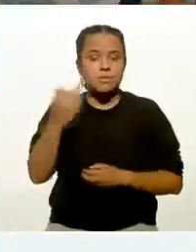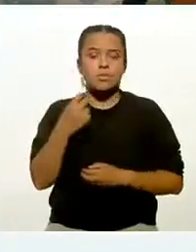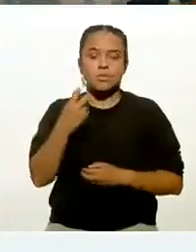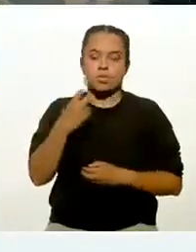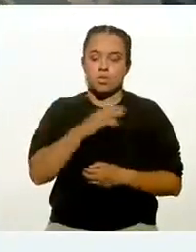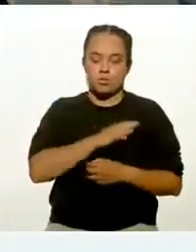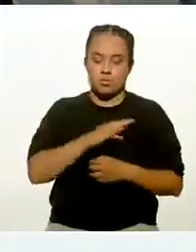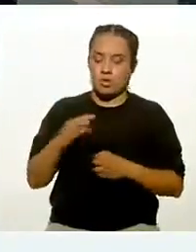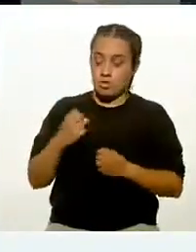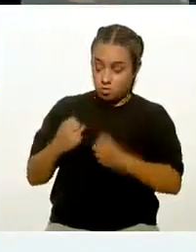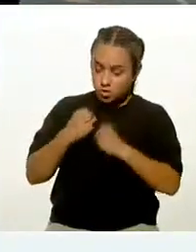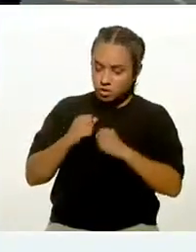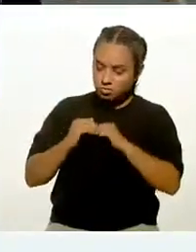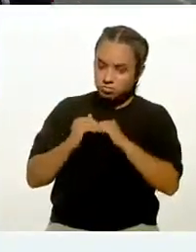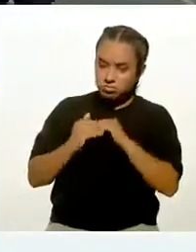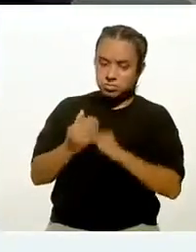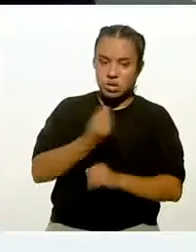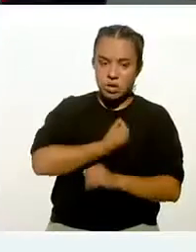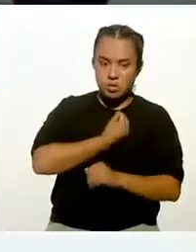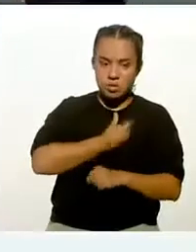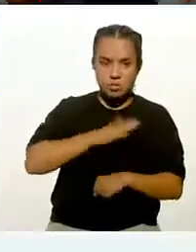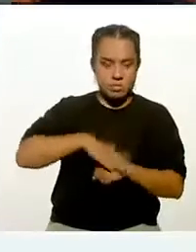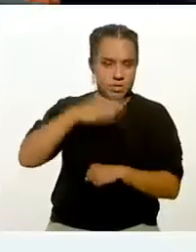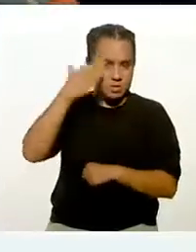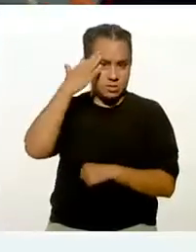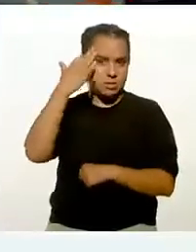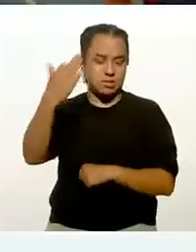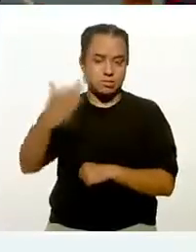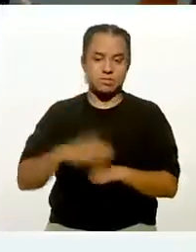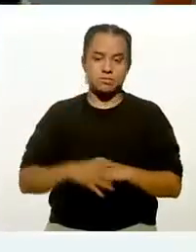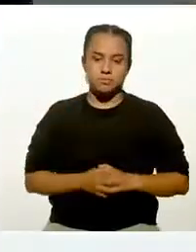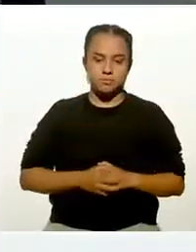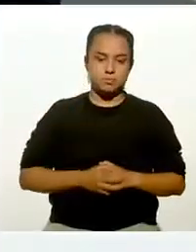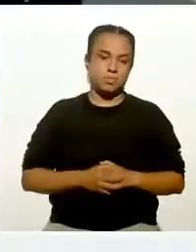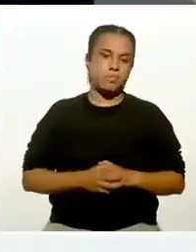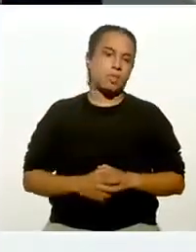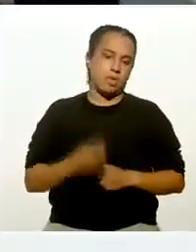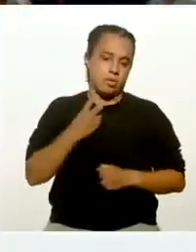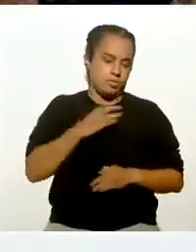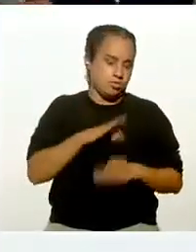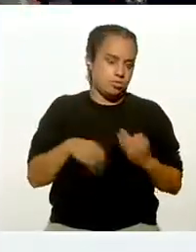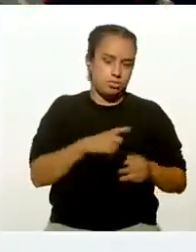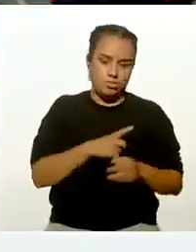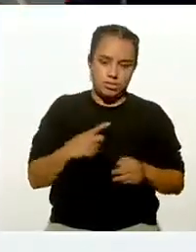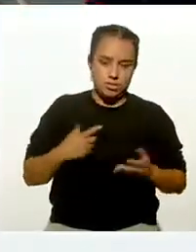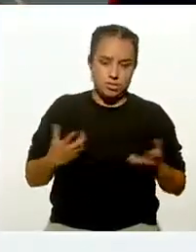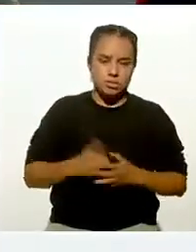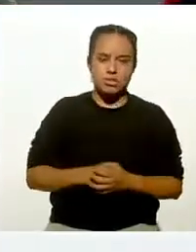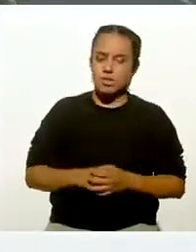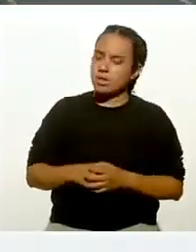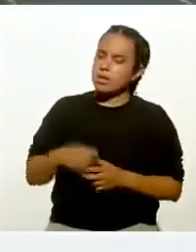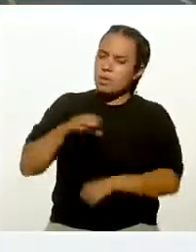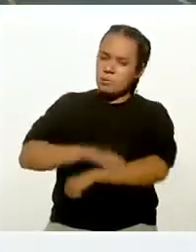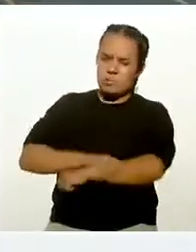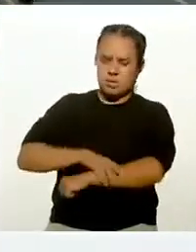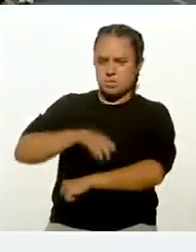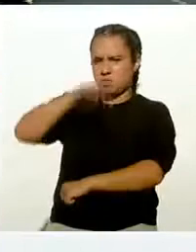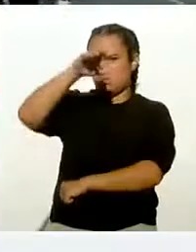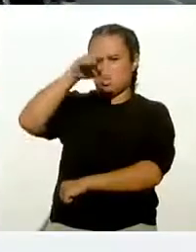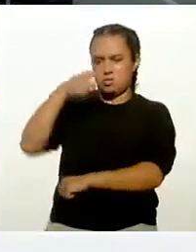intensidad mayor tiempo. Así es como todos deberíamos iniciar. pacientes con hipertensión pueden hacer este